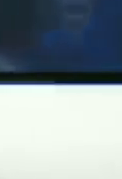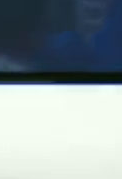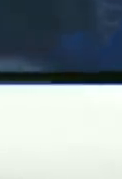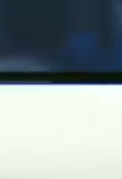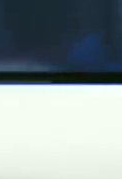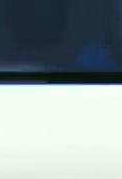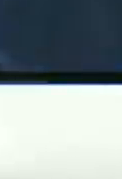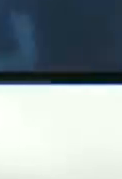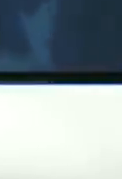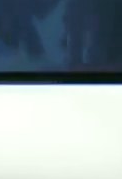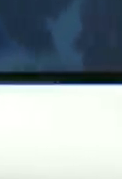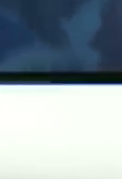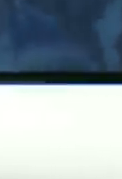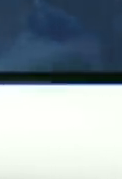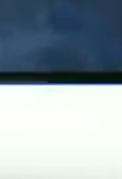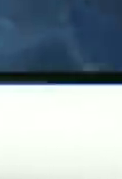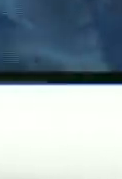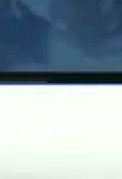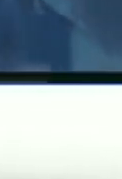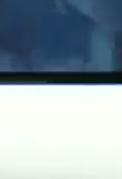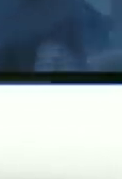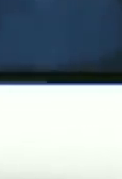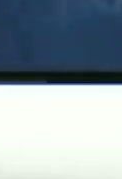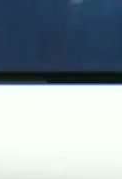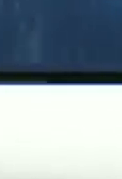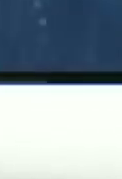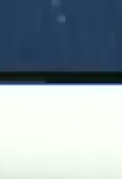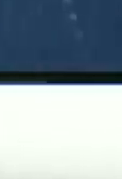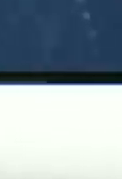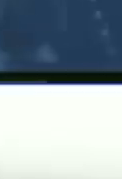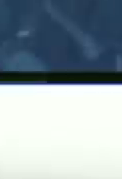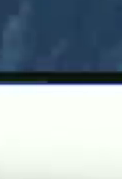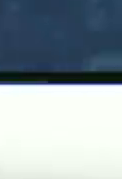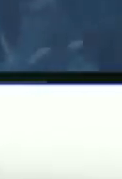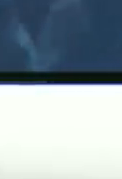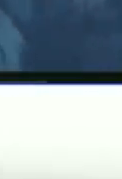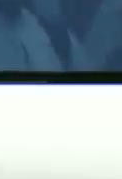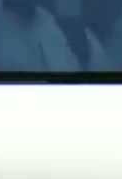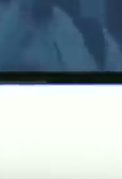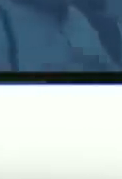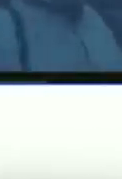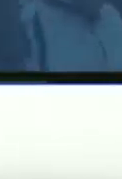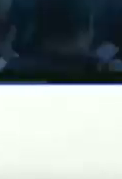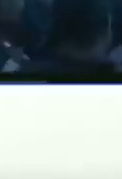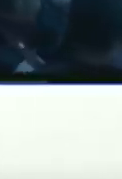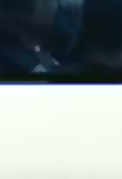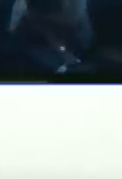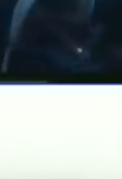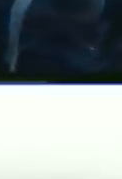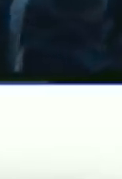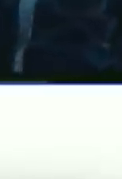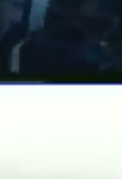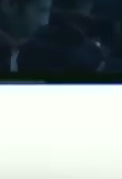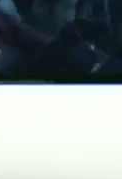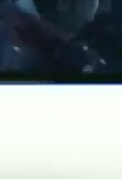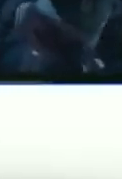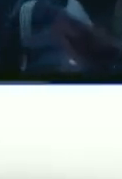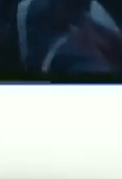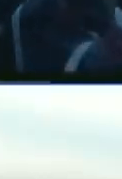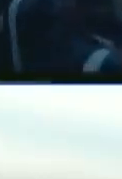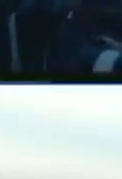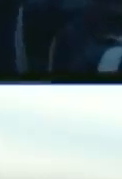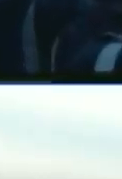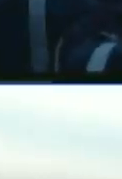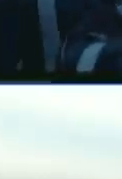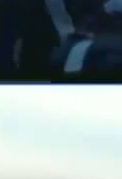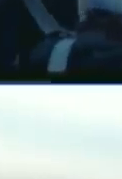de producción y de efectos especiales verá usted aquí y todo nuestro país un nivel como dice